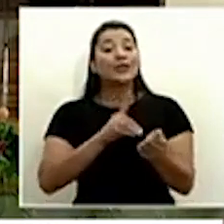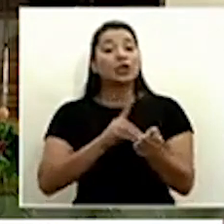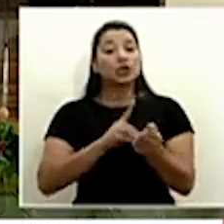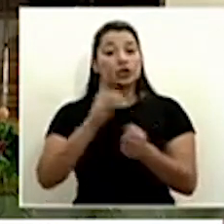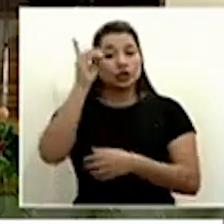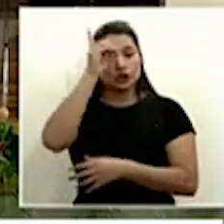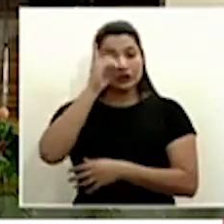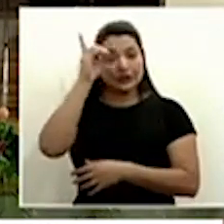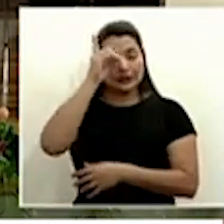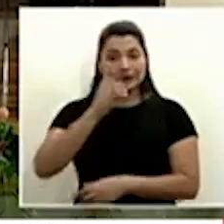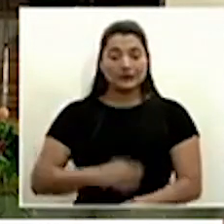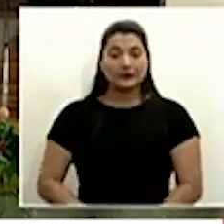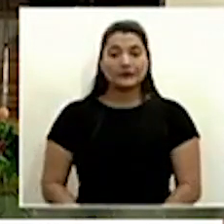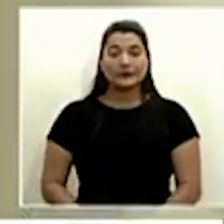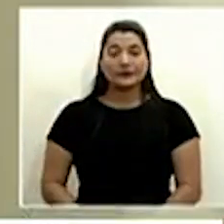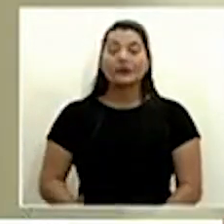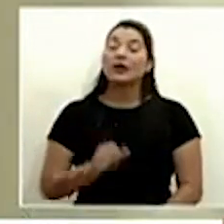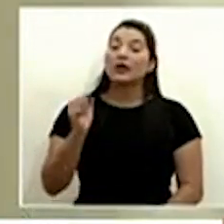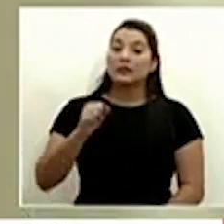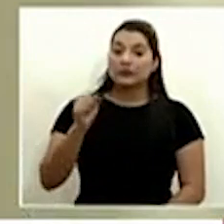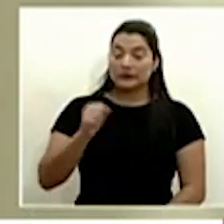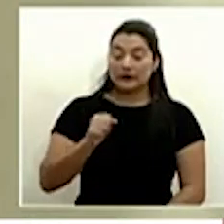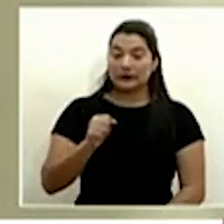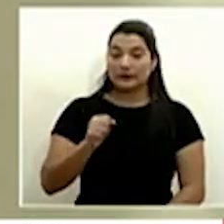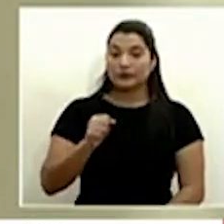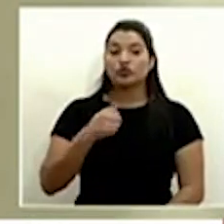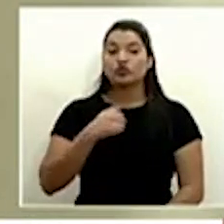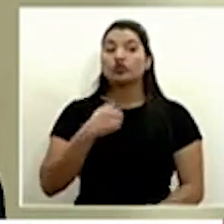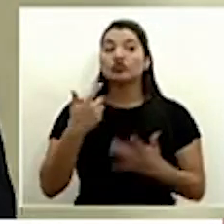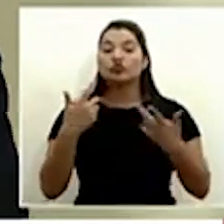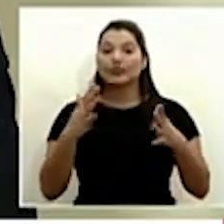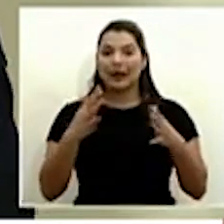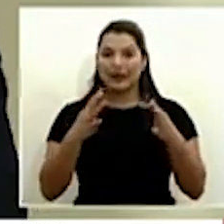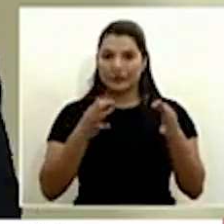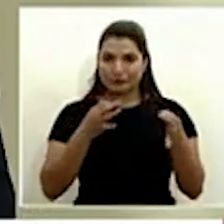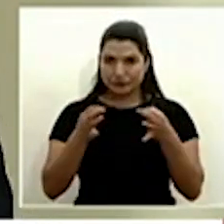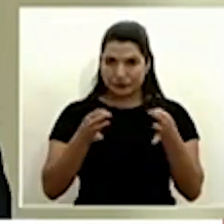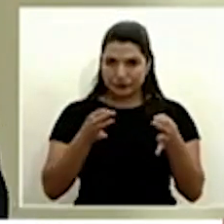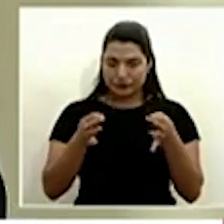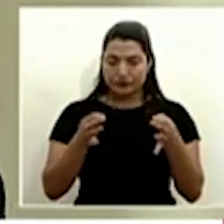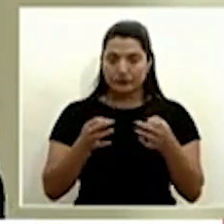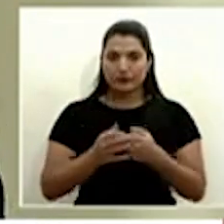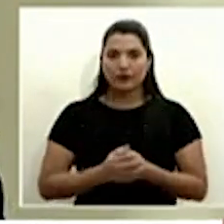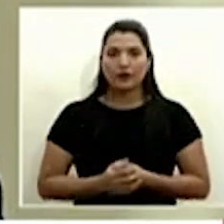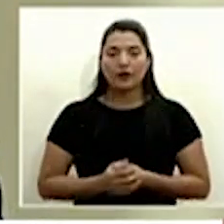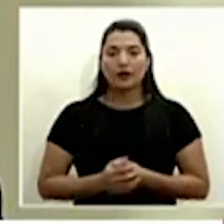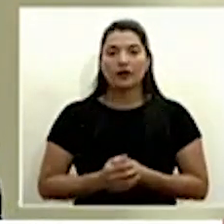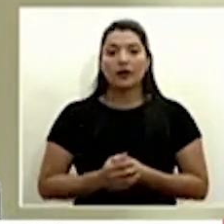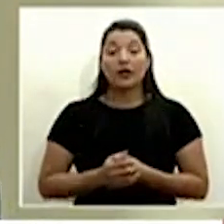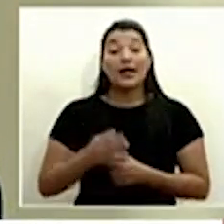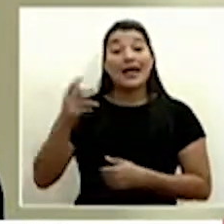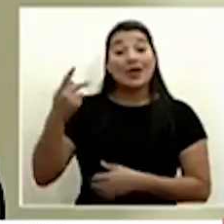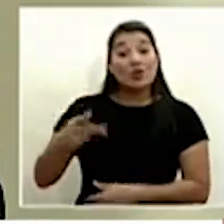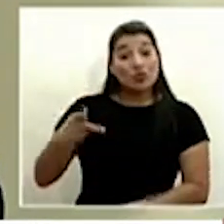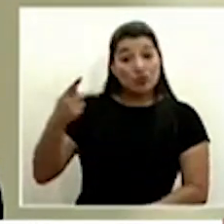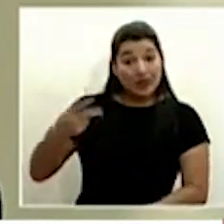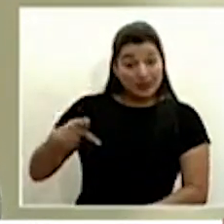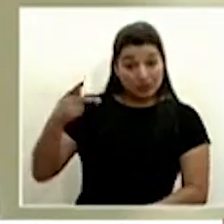Sí, como yo lo he puntualizado, los riesgos